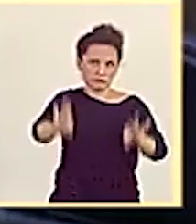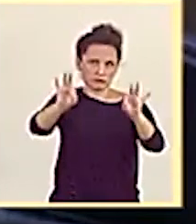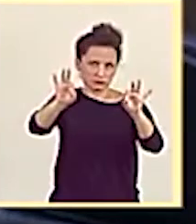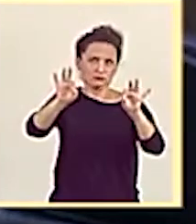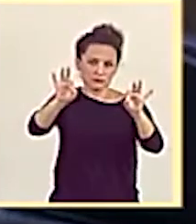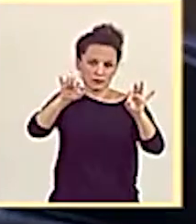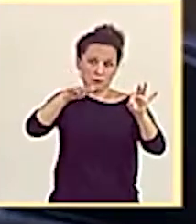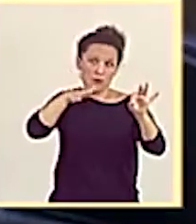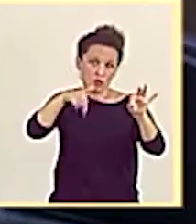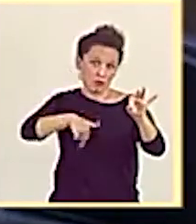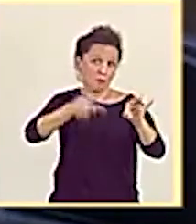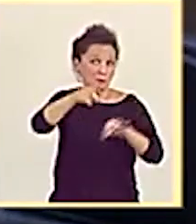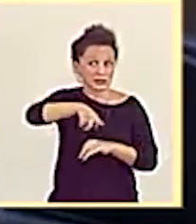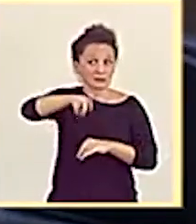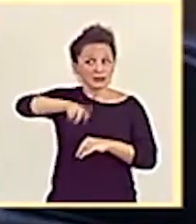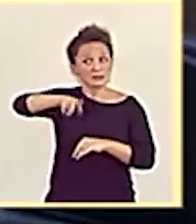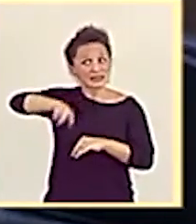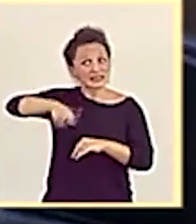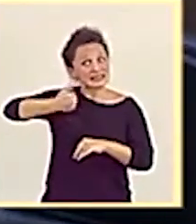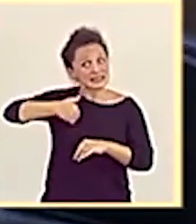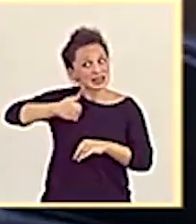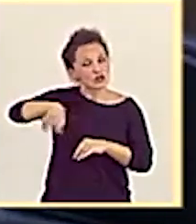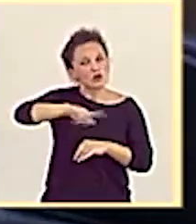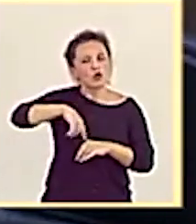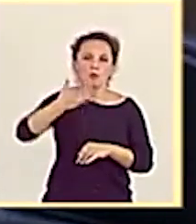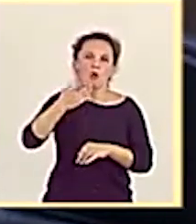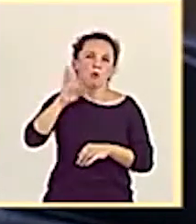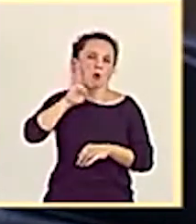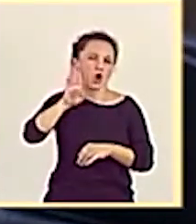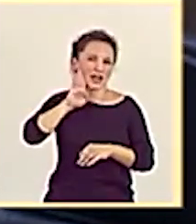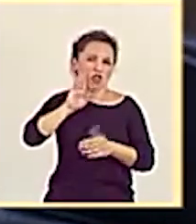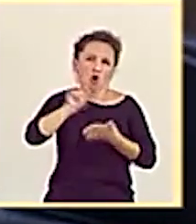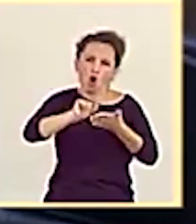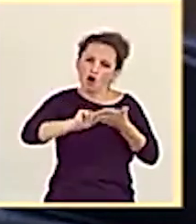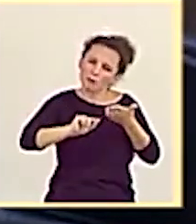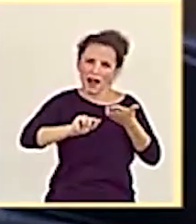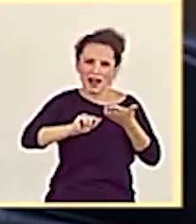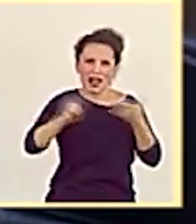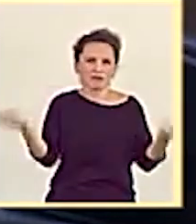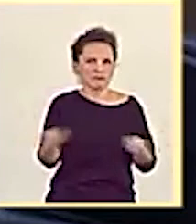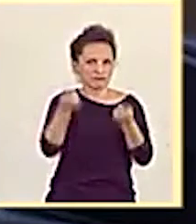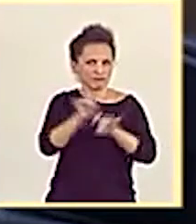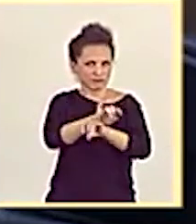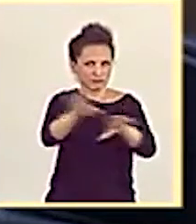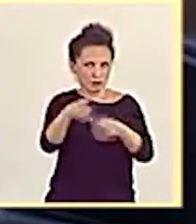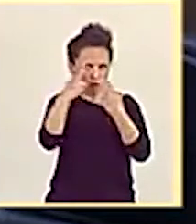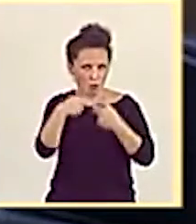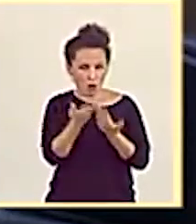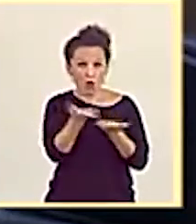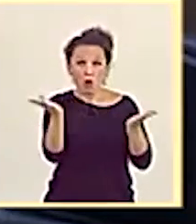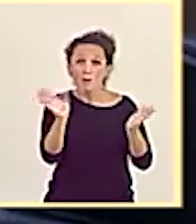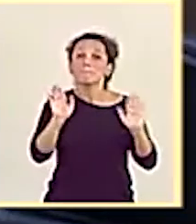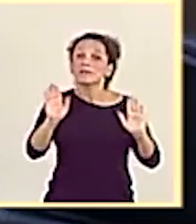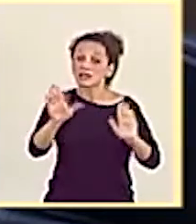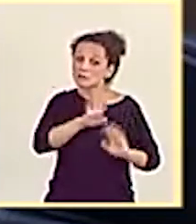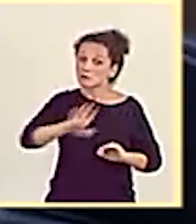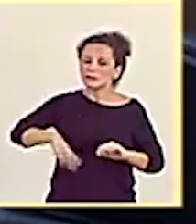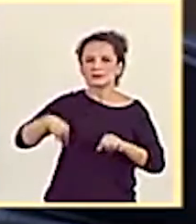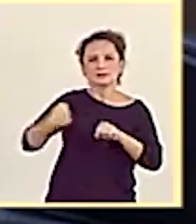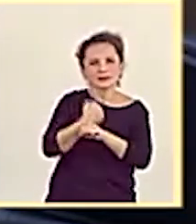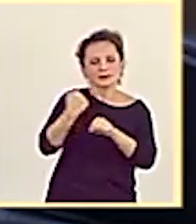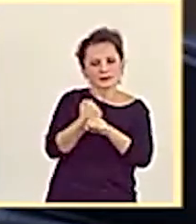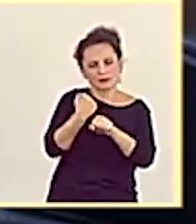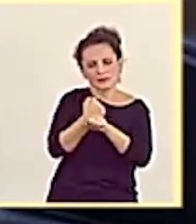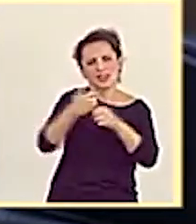en estos últimos meses tendremos por fin el borrador sometido a información pública. Mientras tanto, trabajamos muy de cerca con la